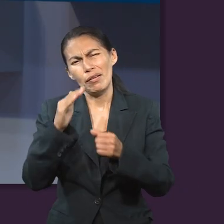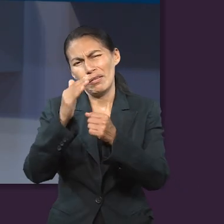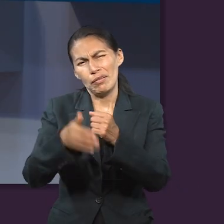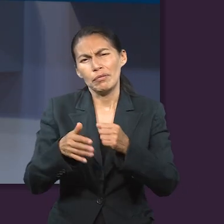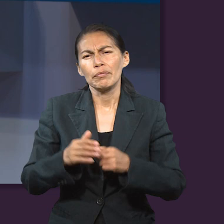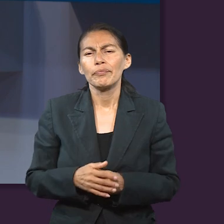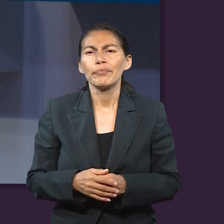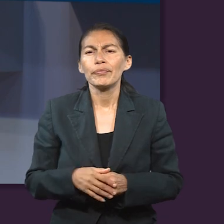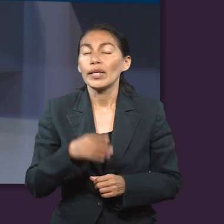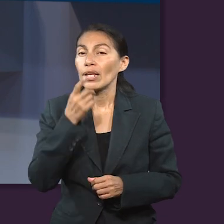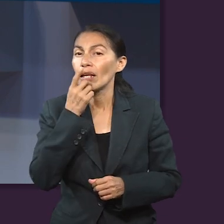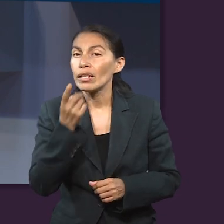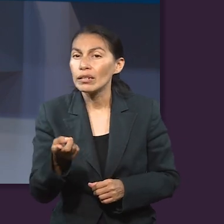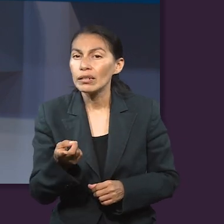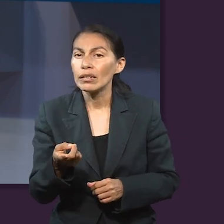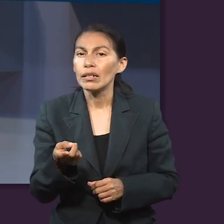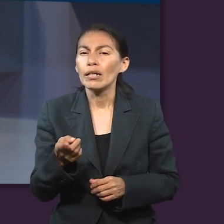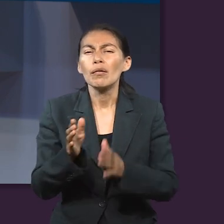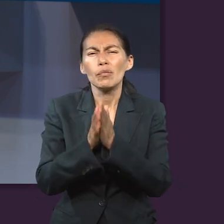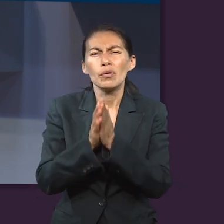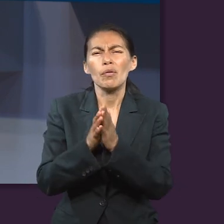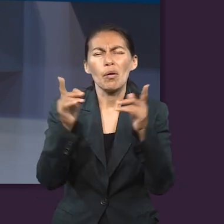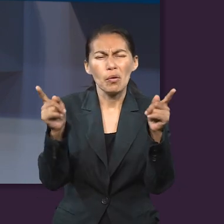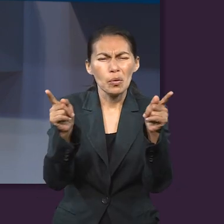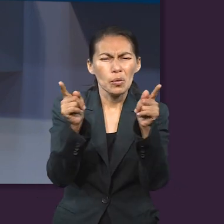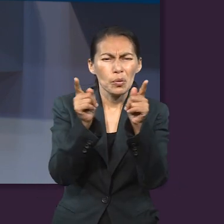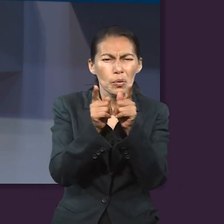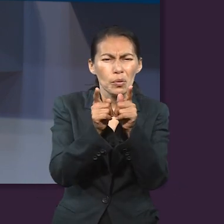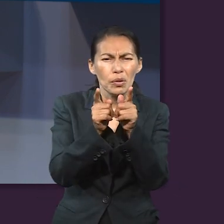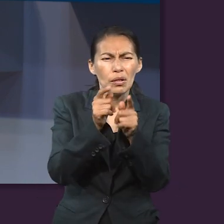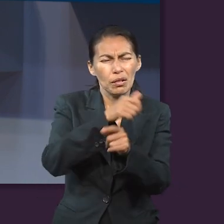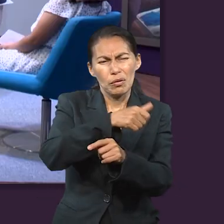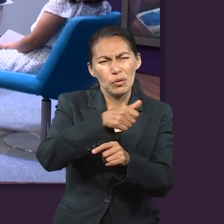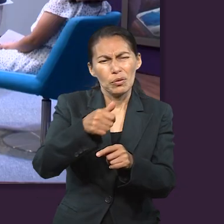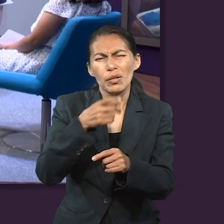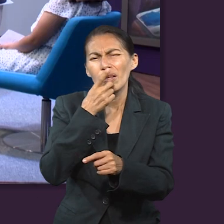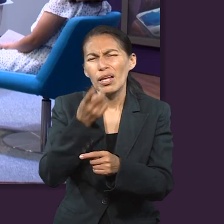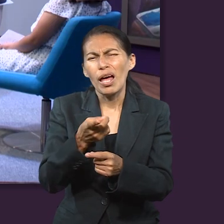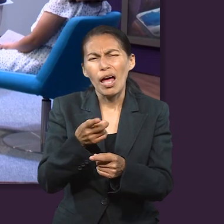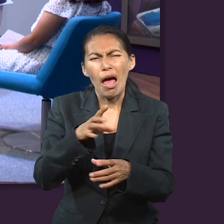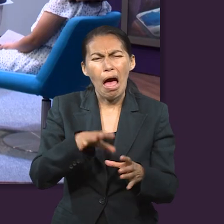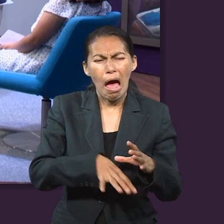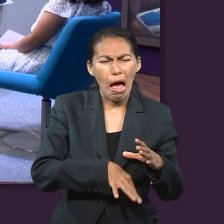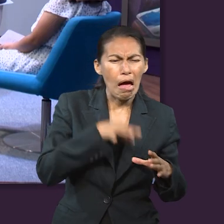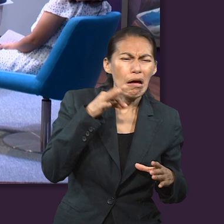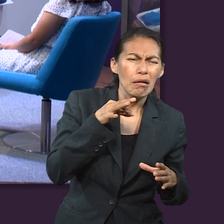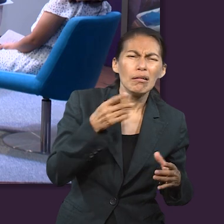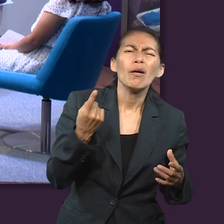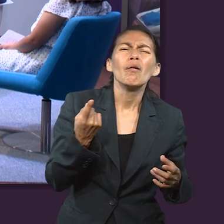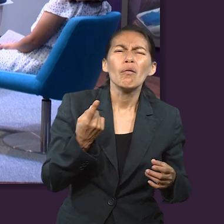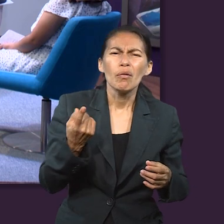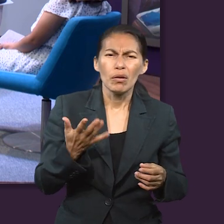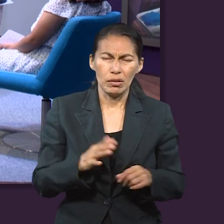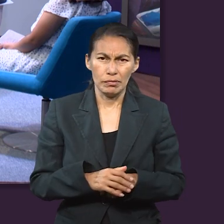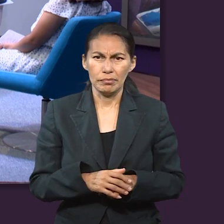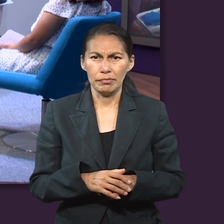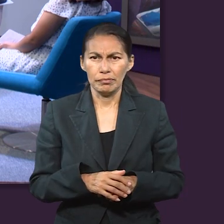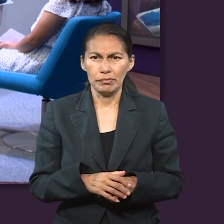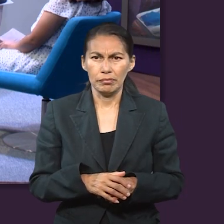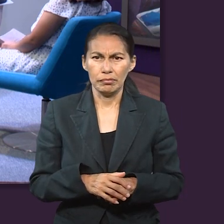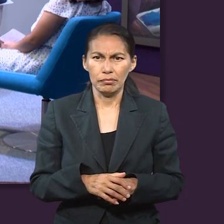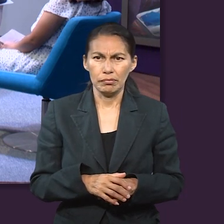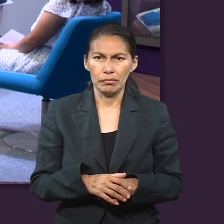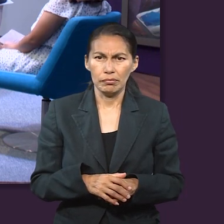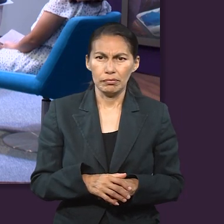Y para ir aterrizando, me gustaría que cada uno dijera en una frase, ¿qué fue lo que más se le quedó